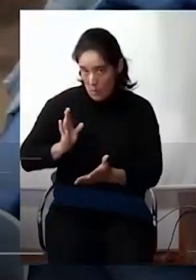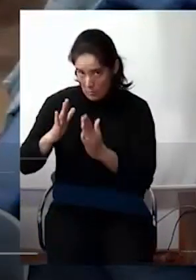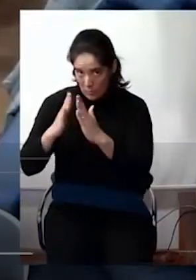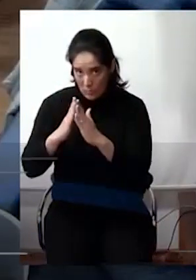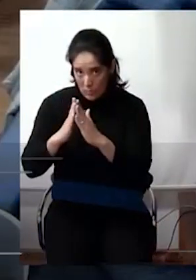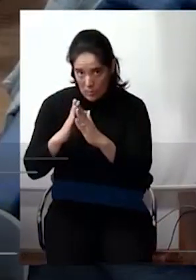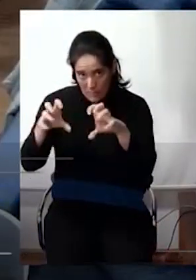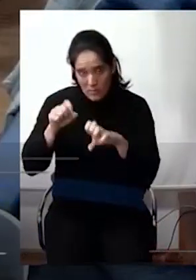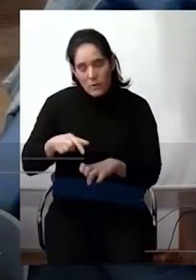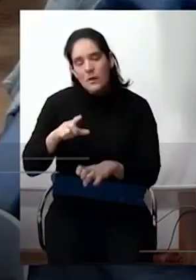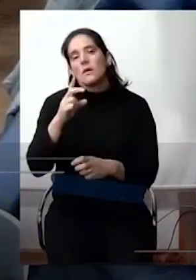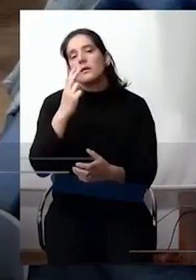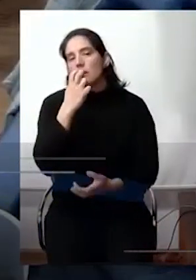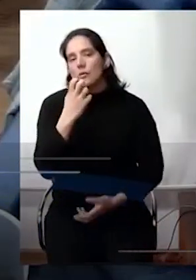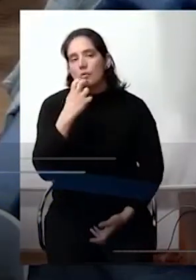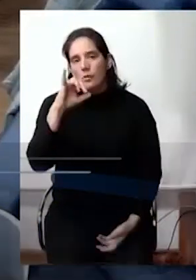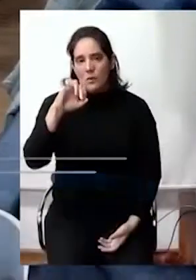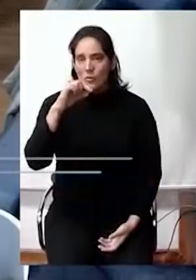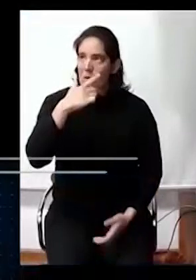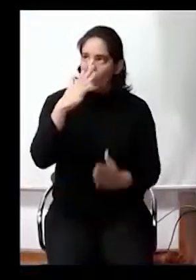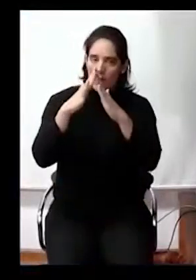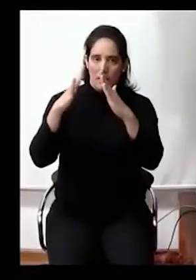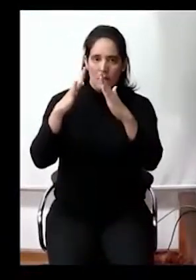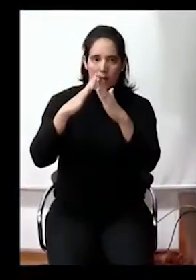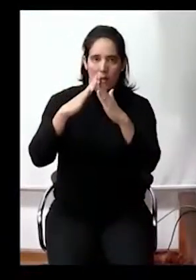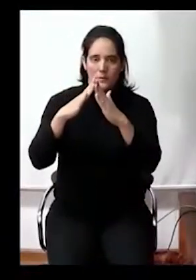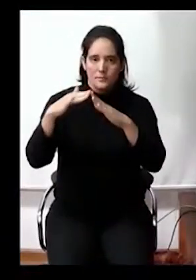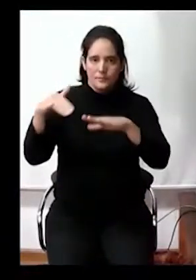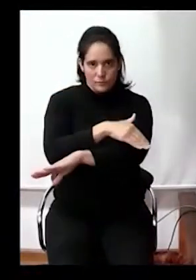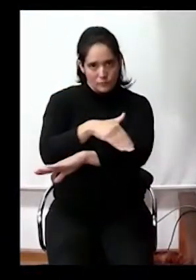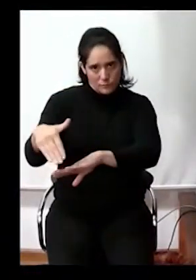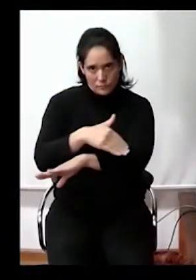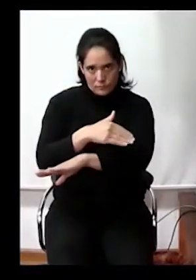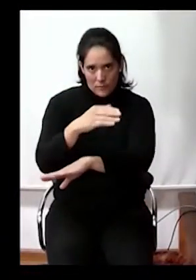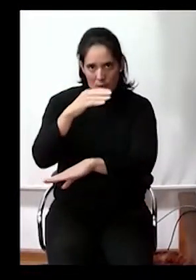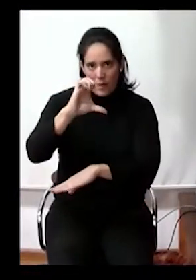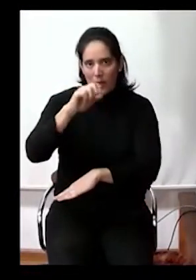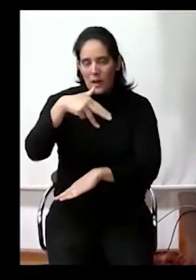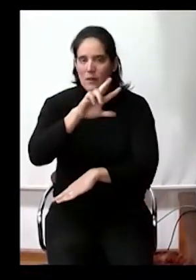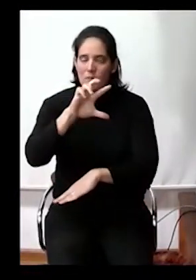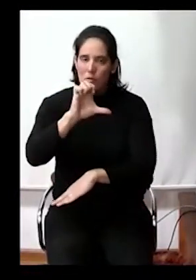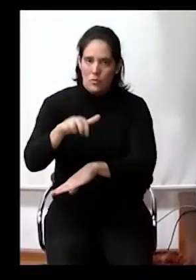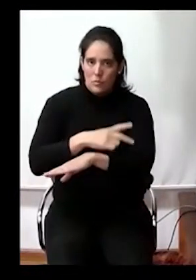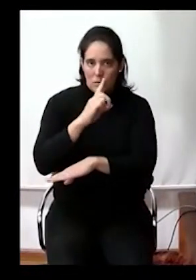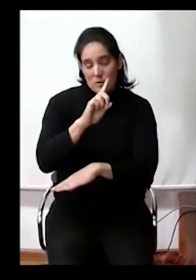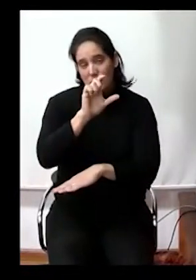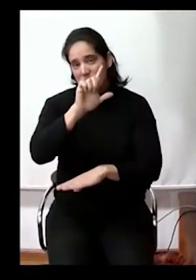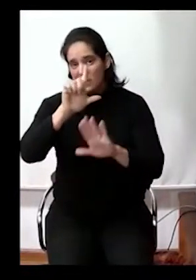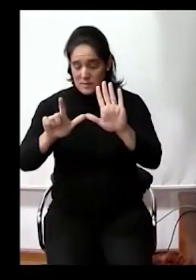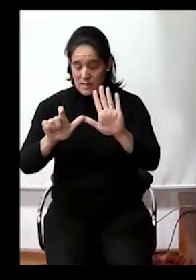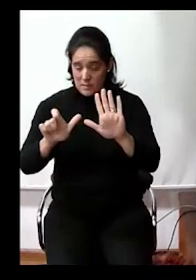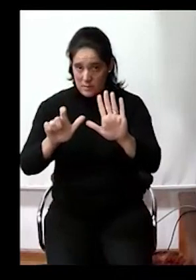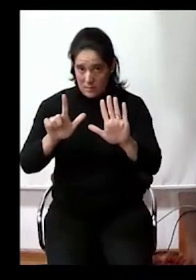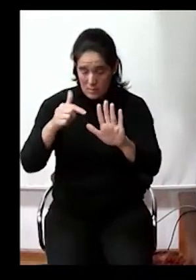José de Mayo, cuya vivienda se encuentra en la calle Francisco Canaro 017, al